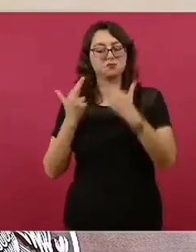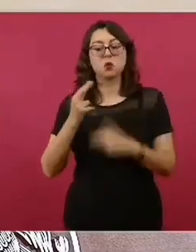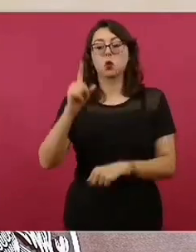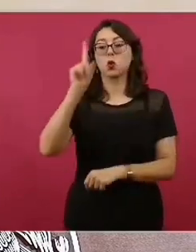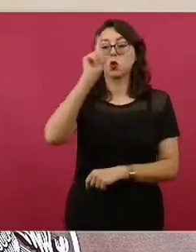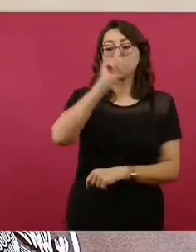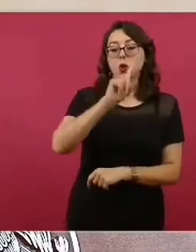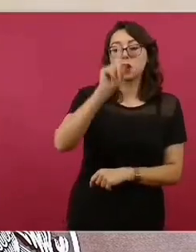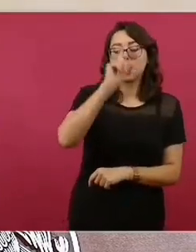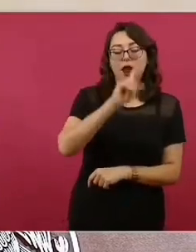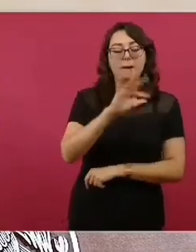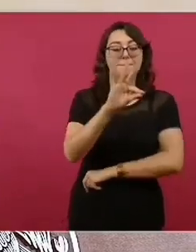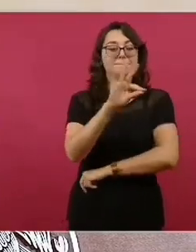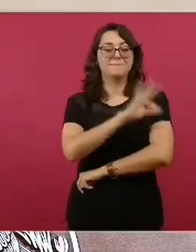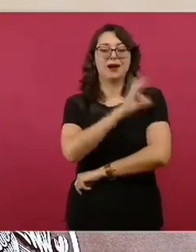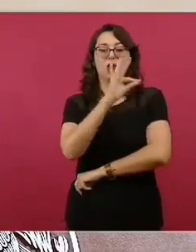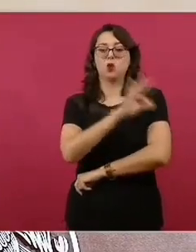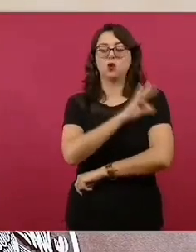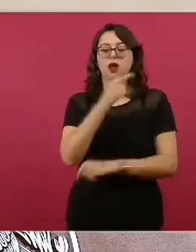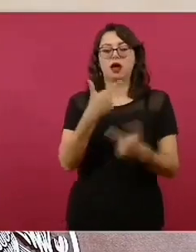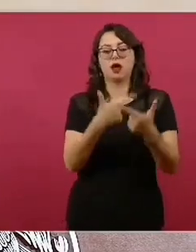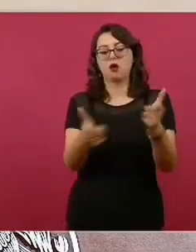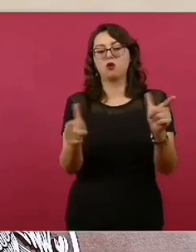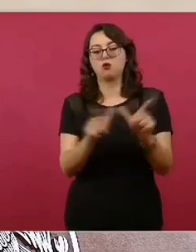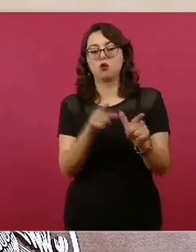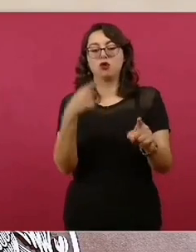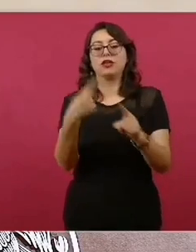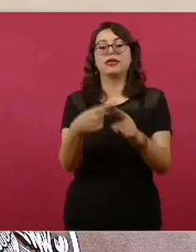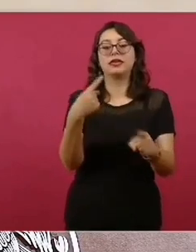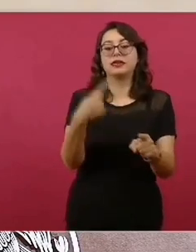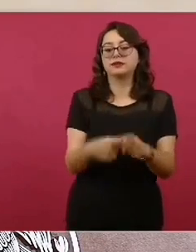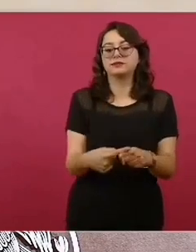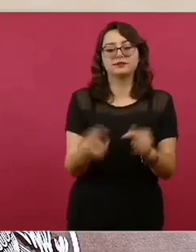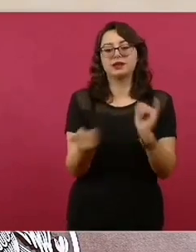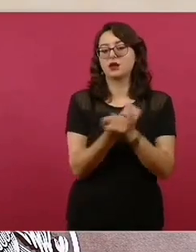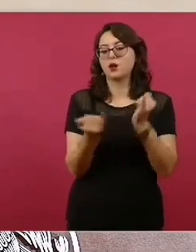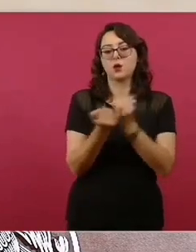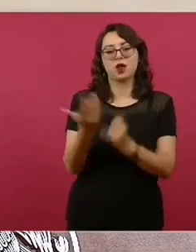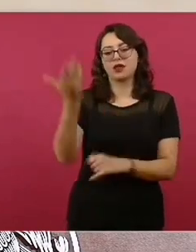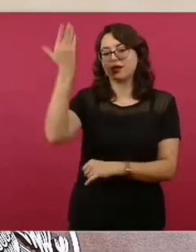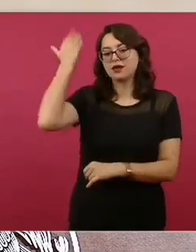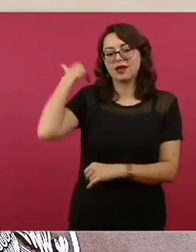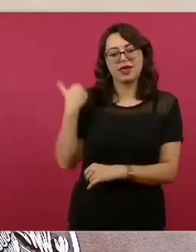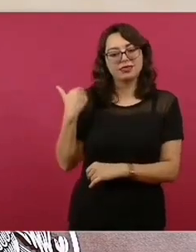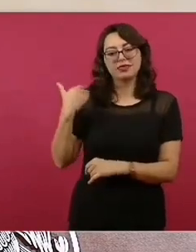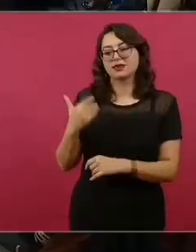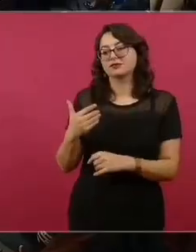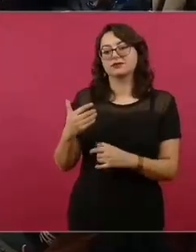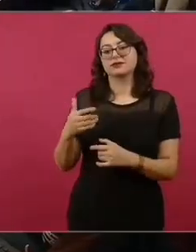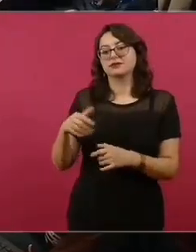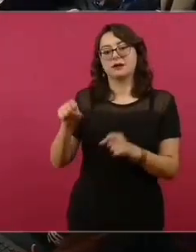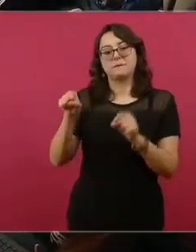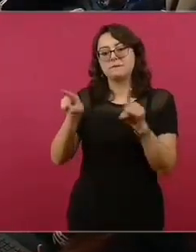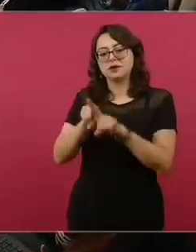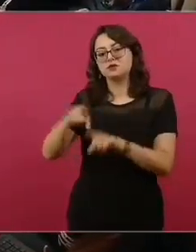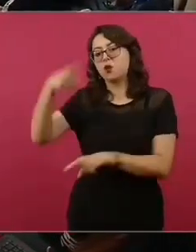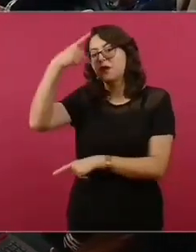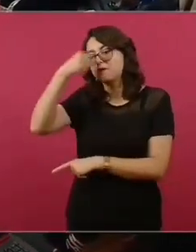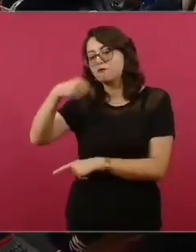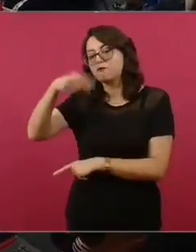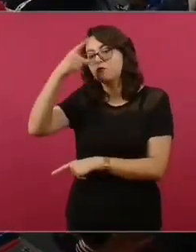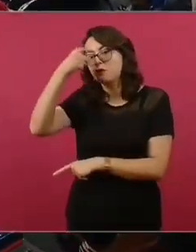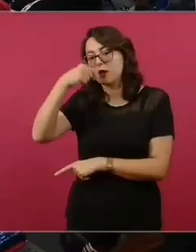sobre cuáles son estos grupos poblacionales. Son prácticamente los mismos que se recomiendan para la vacunación contra influenza.